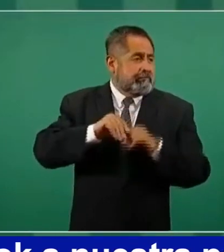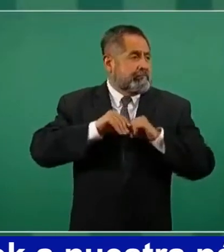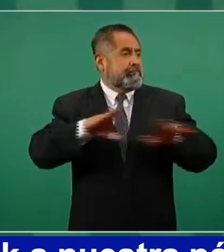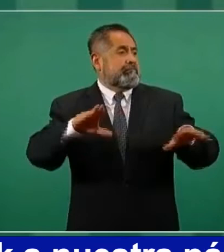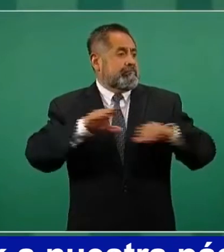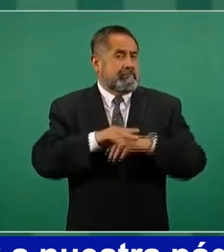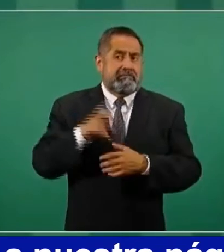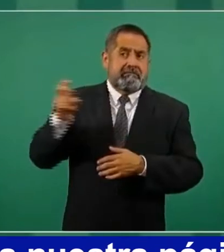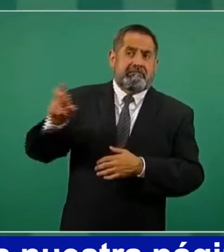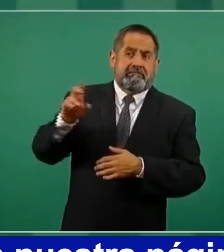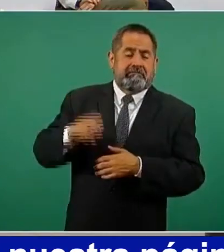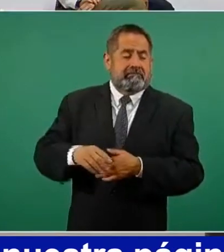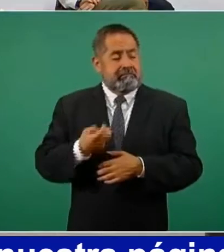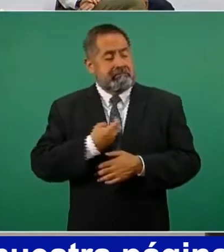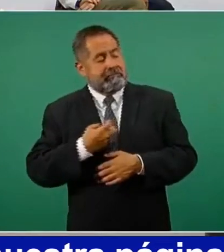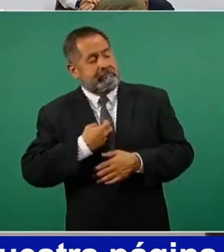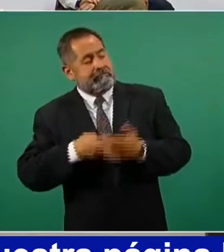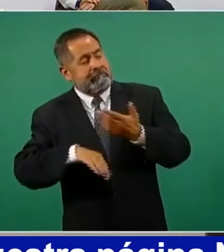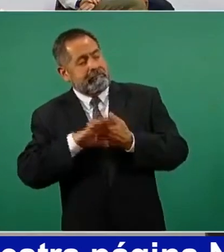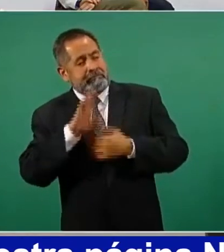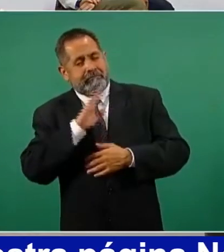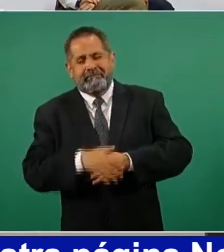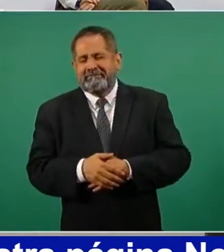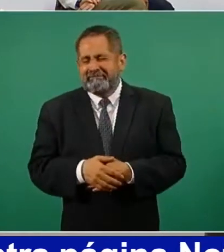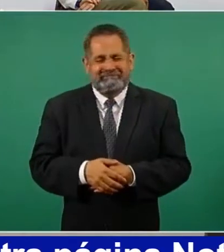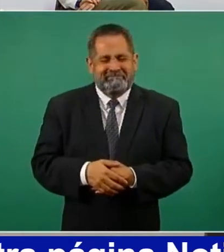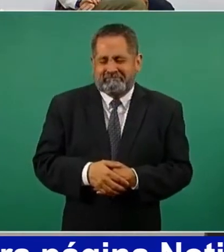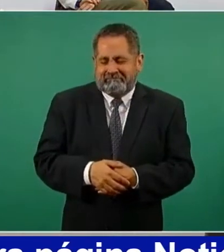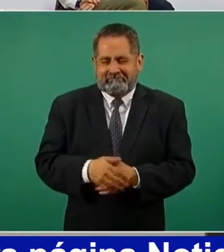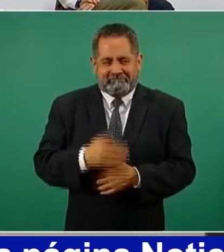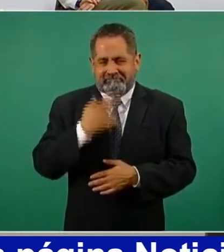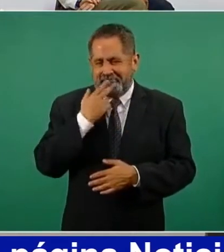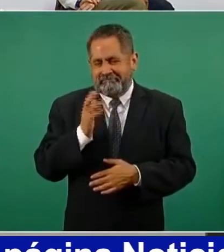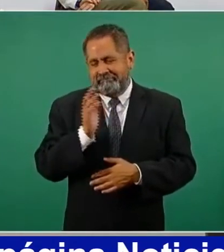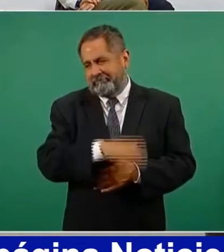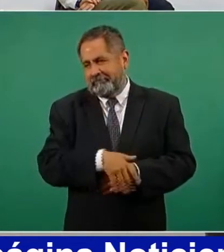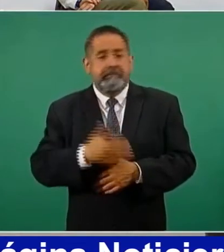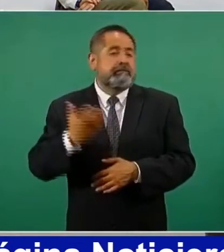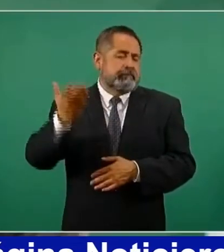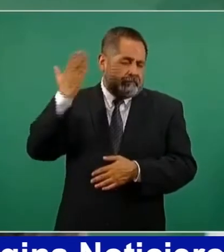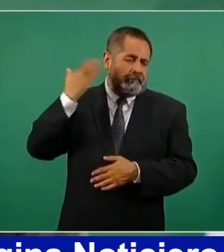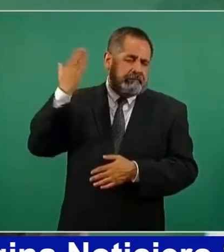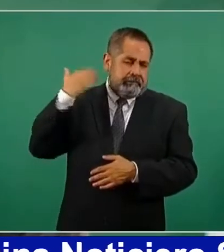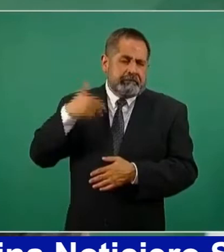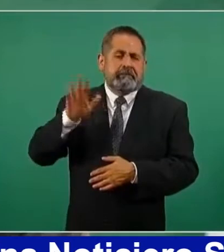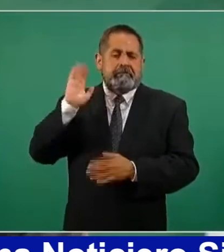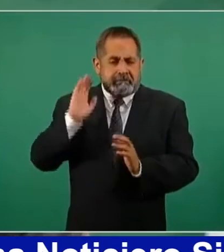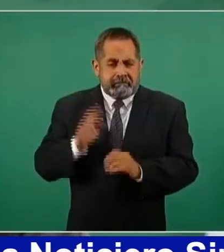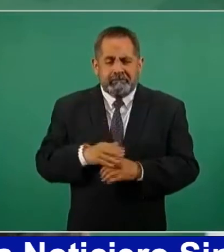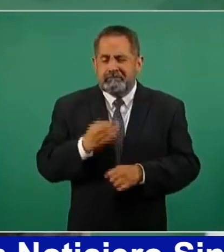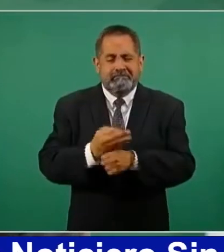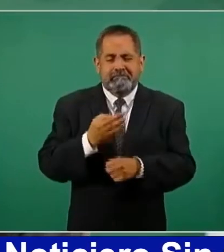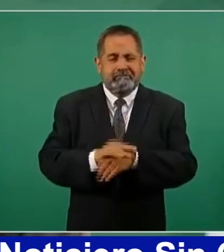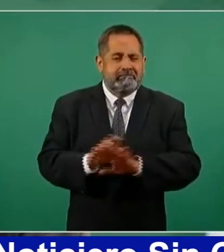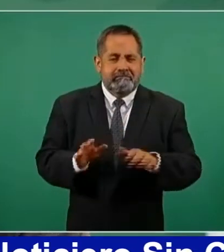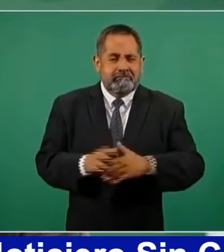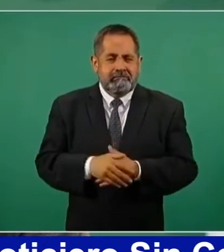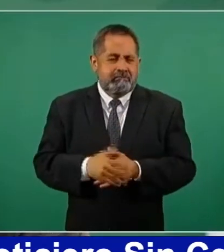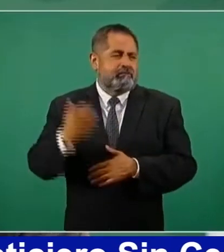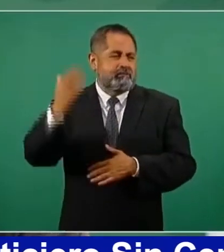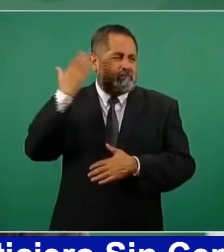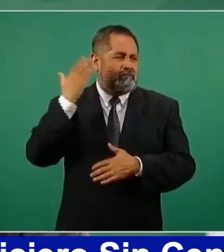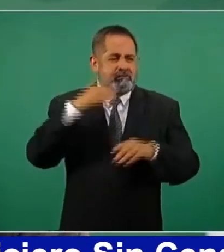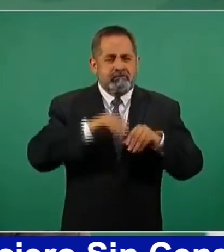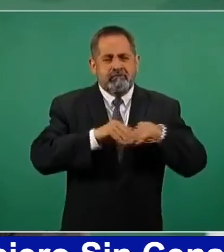pues no asemella. Eso antes influía mucho,